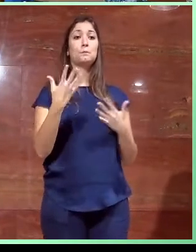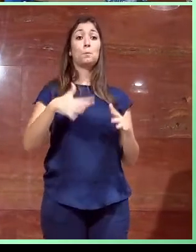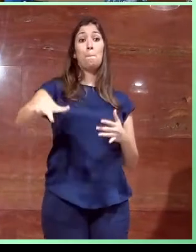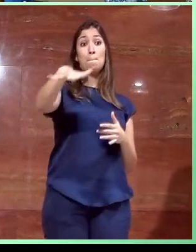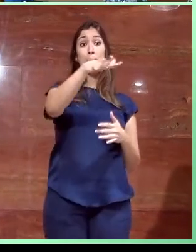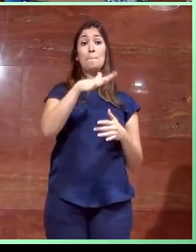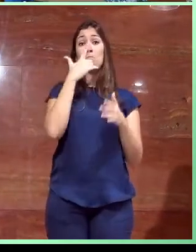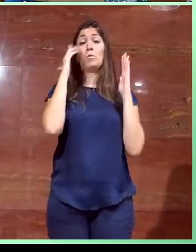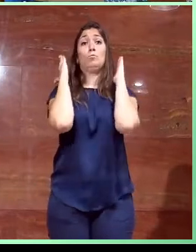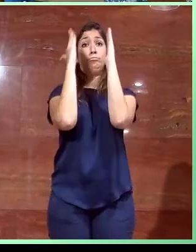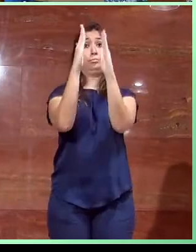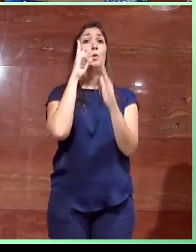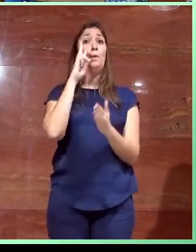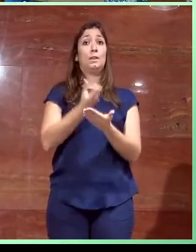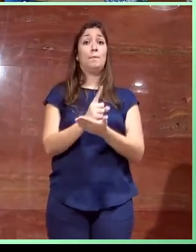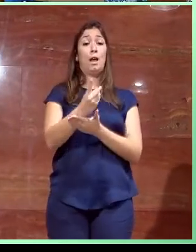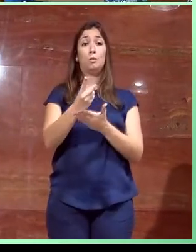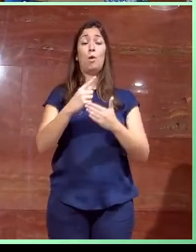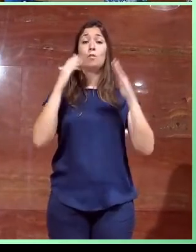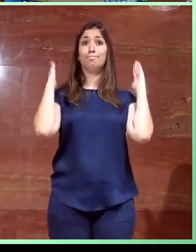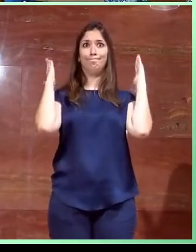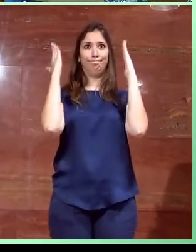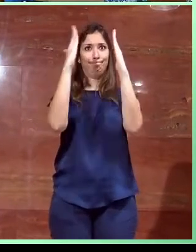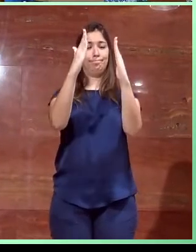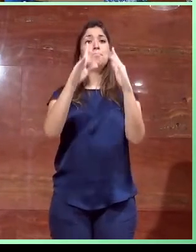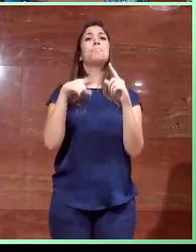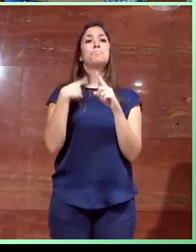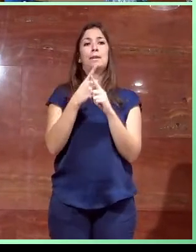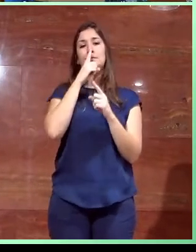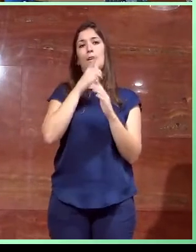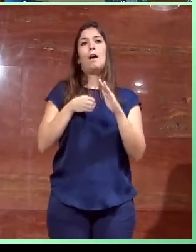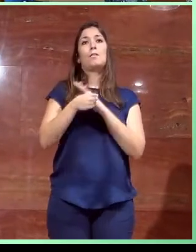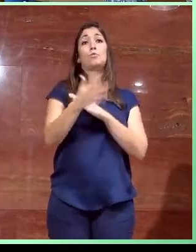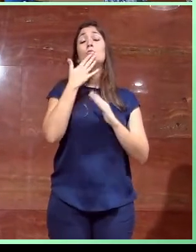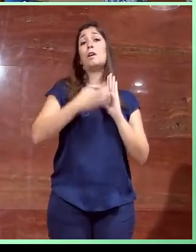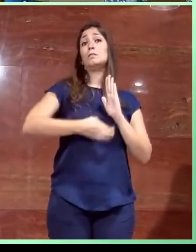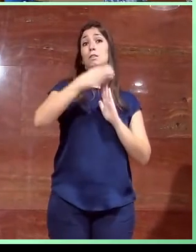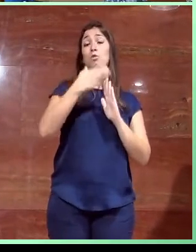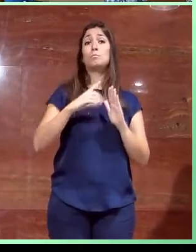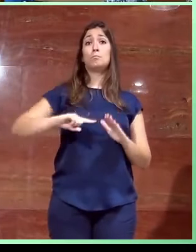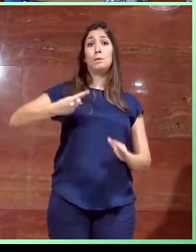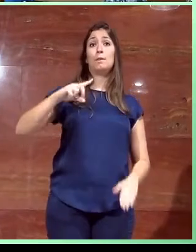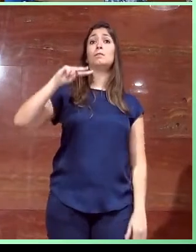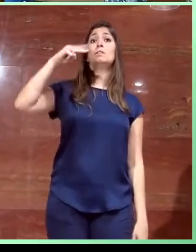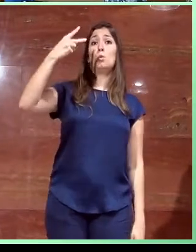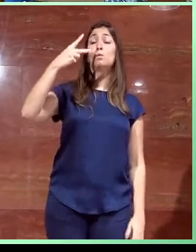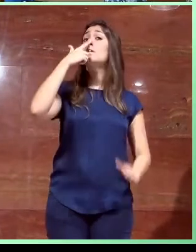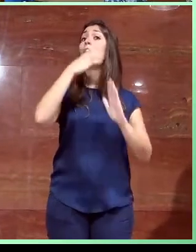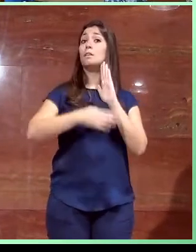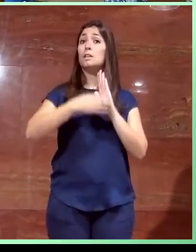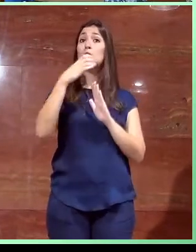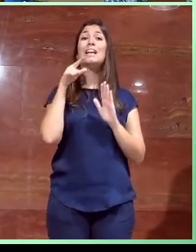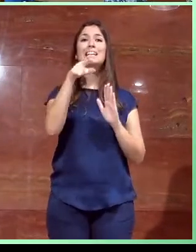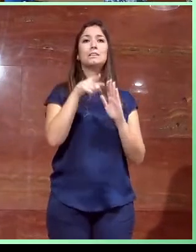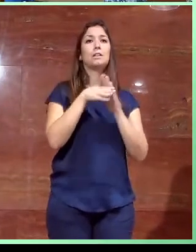es estrecha, como vamos a ver ahora en el plano, y además aquí está el acceso al ascensor que comunica a las dos plantas, el ascensor que existe en